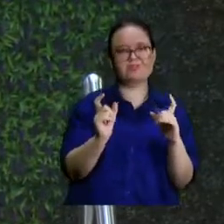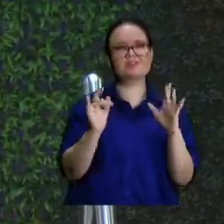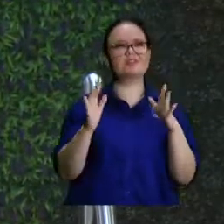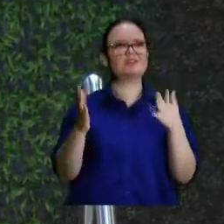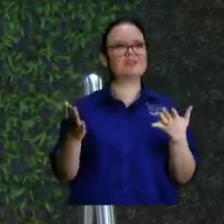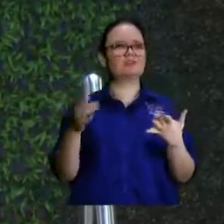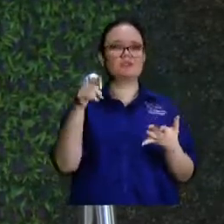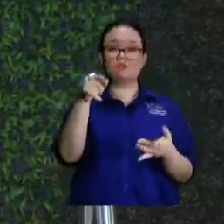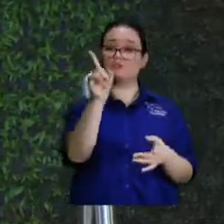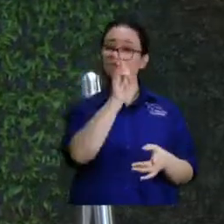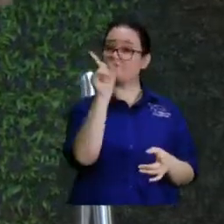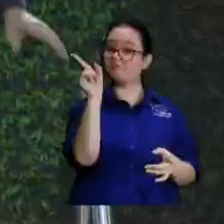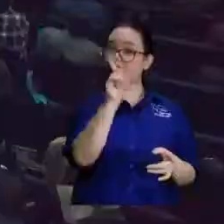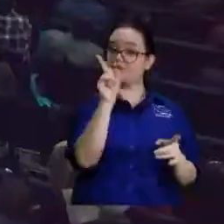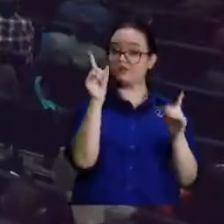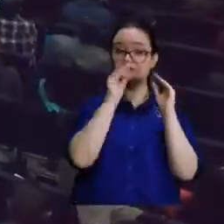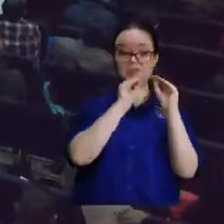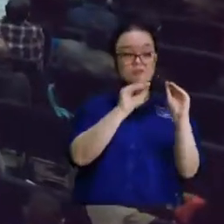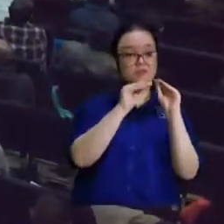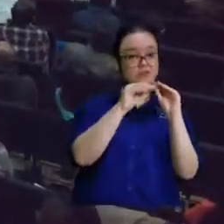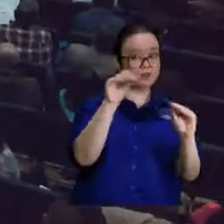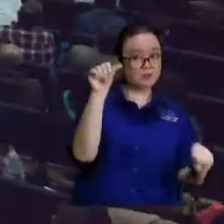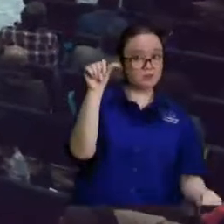pero no me va a andar contaminando gente porque